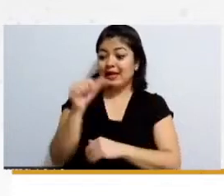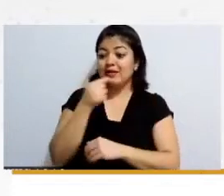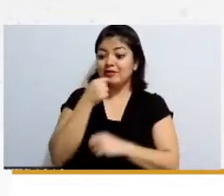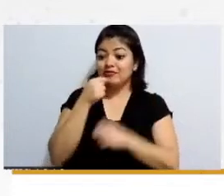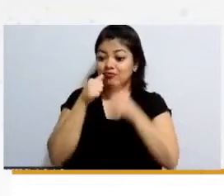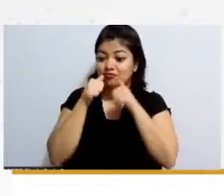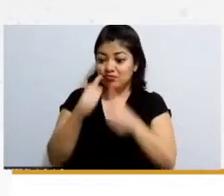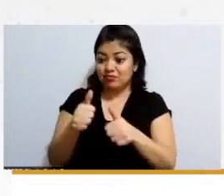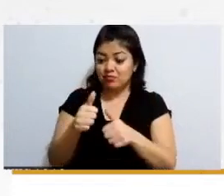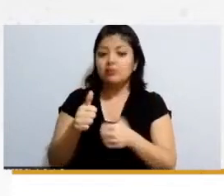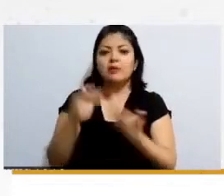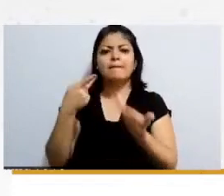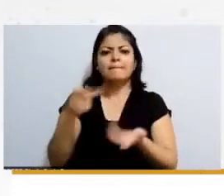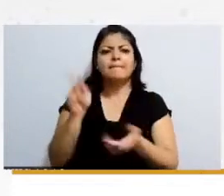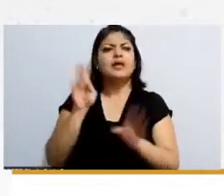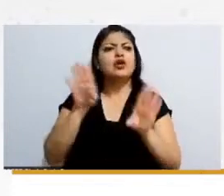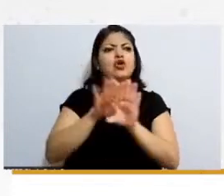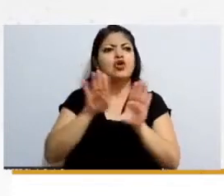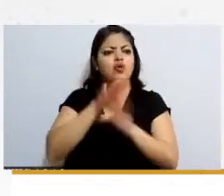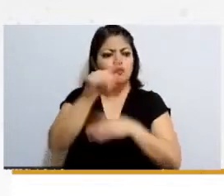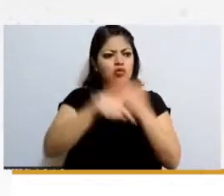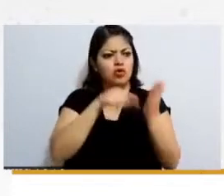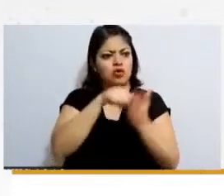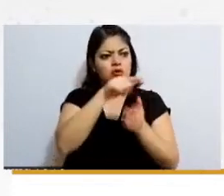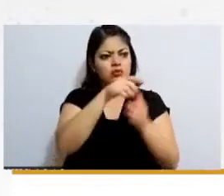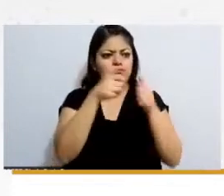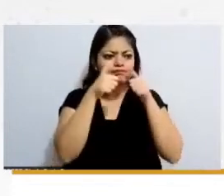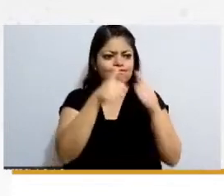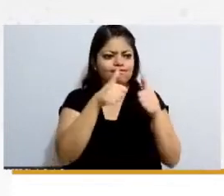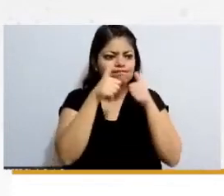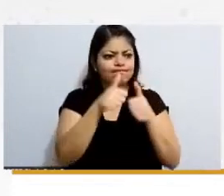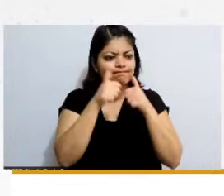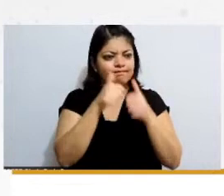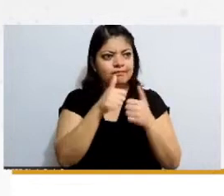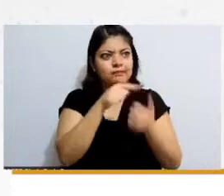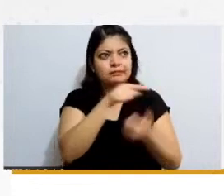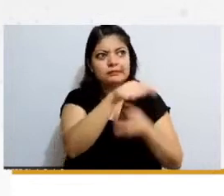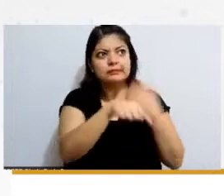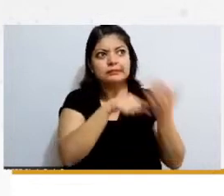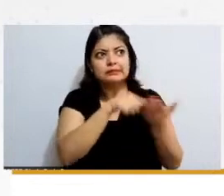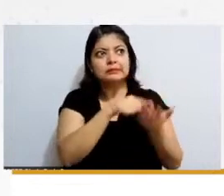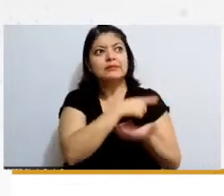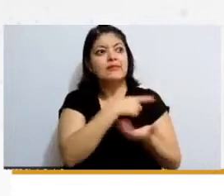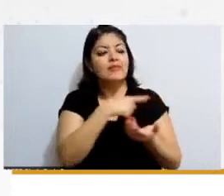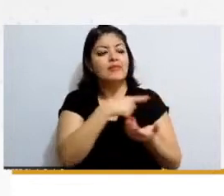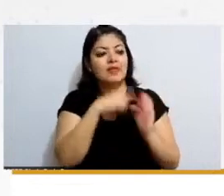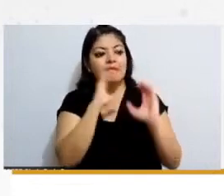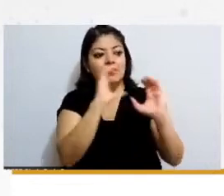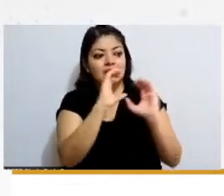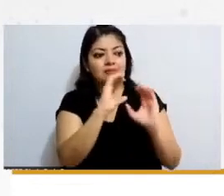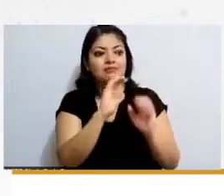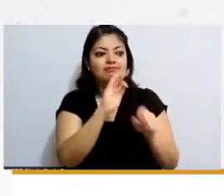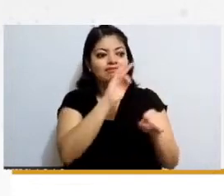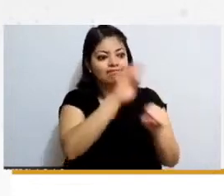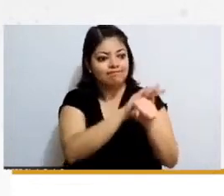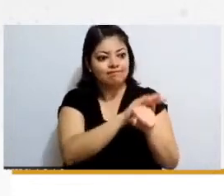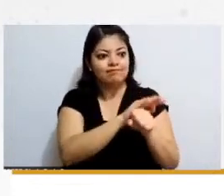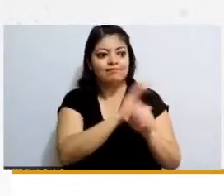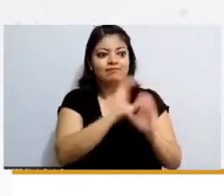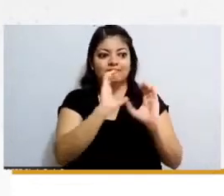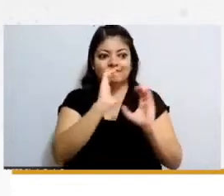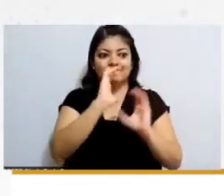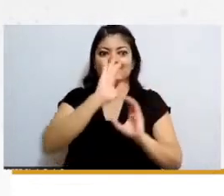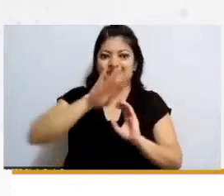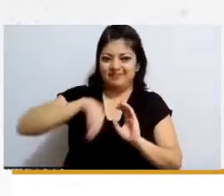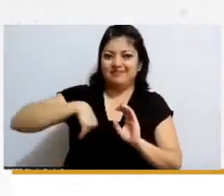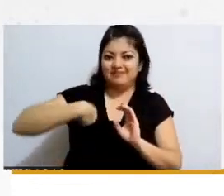pueden ser este lugar donde se les da ese resguardo a los, a los niños y como mencionaban ahí, lo están relacionando